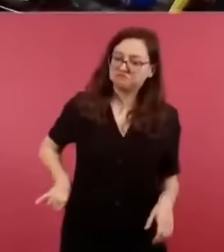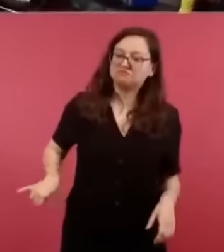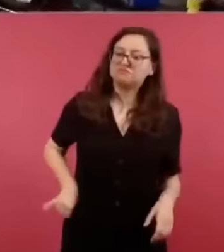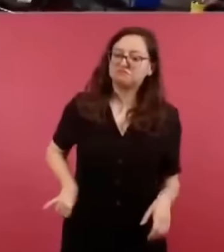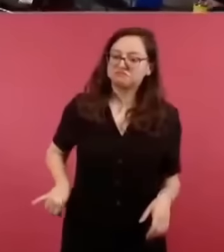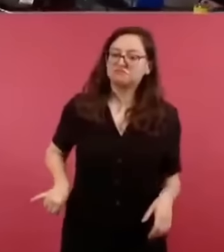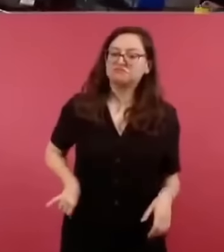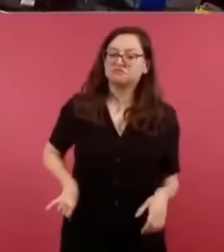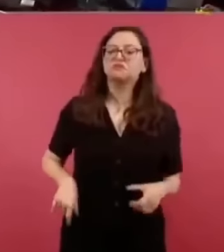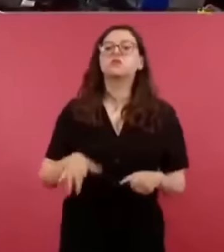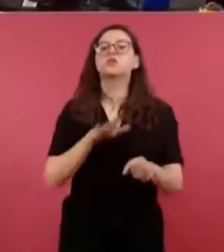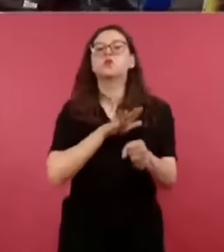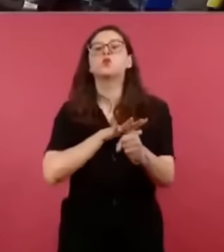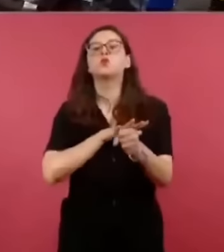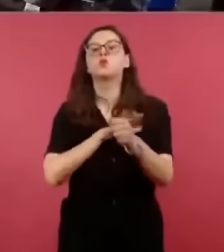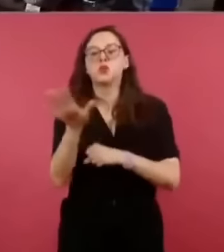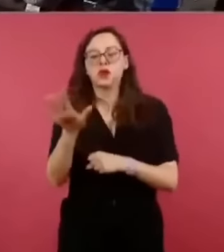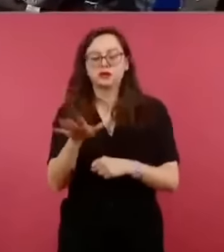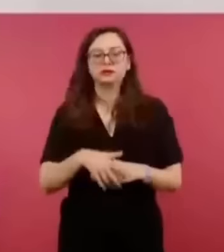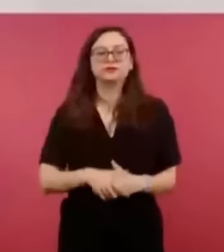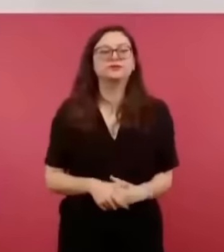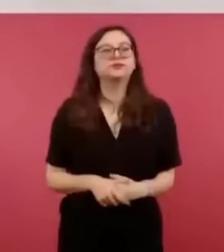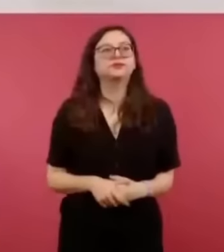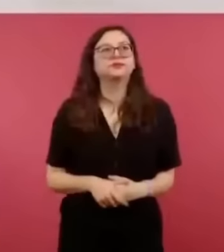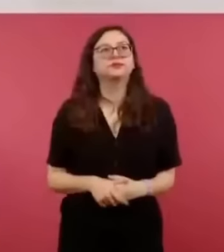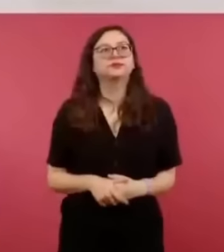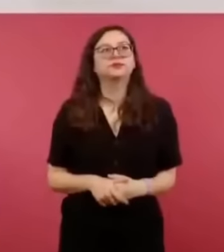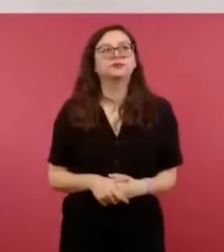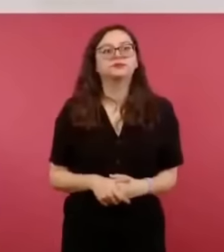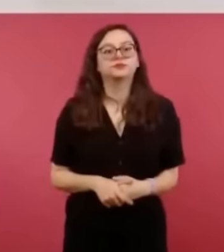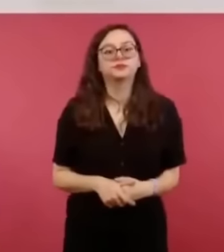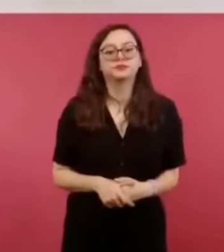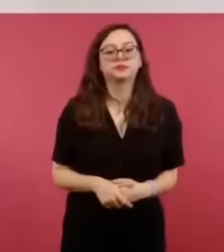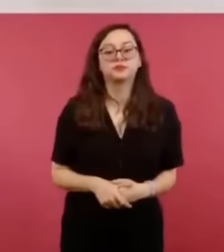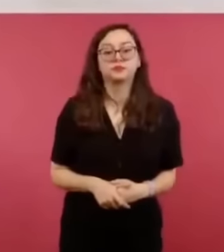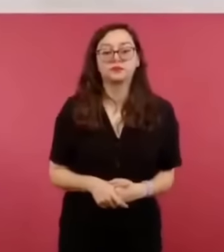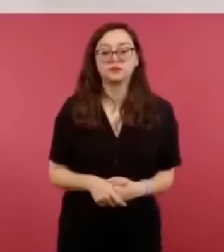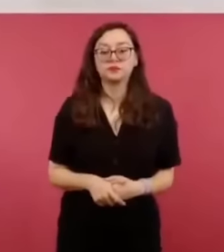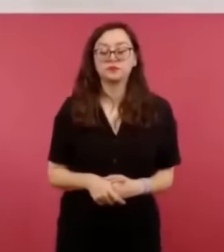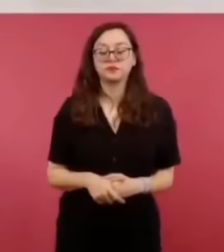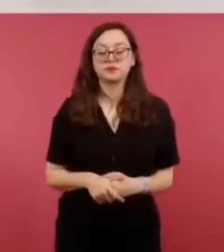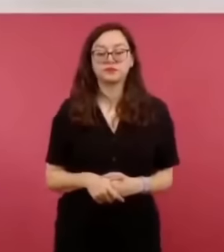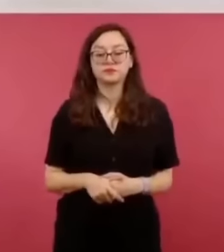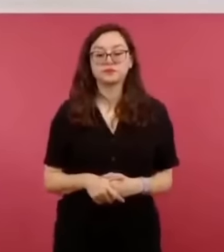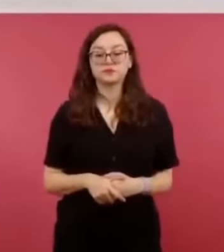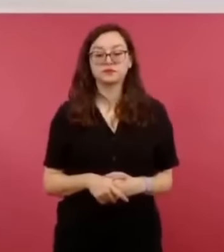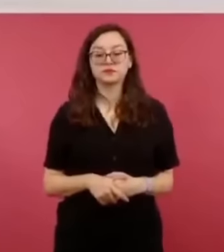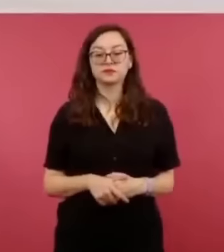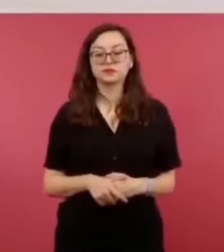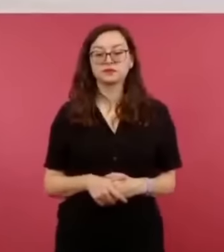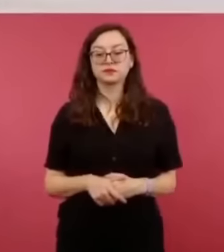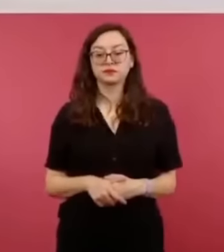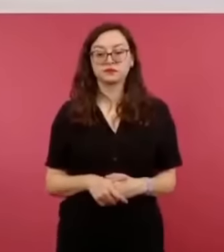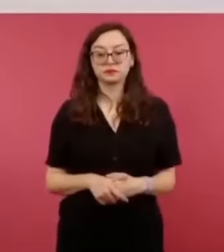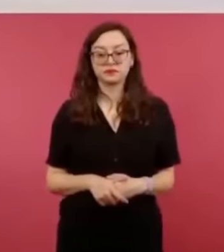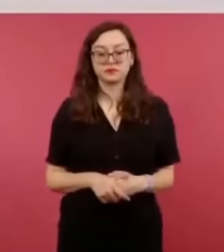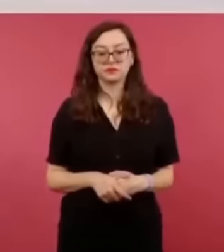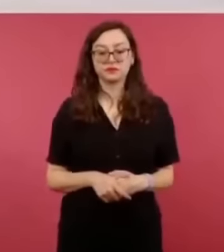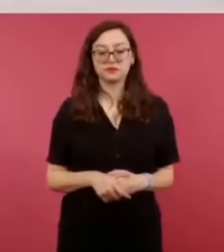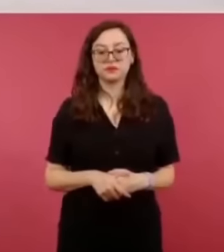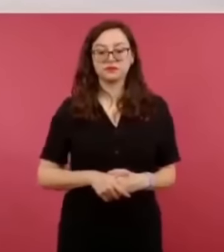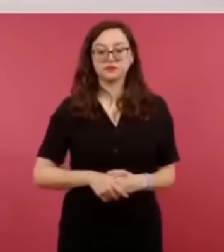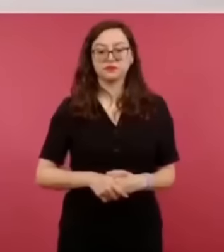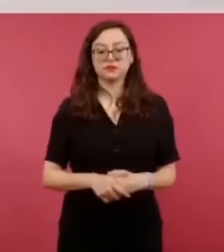considera